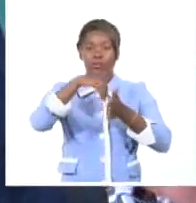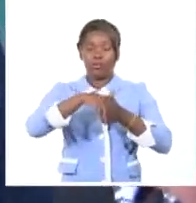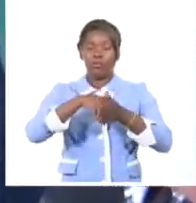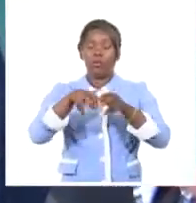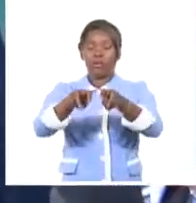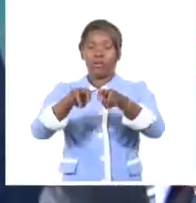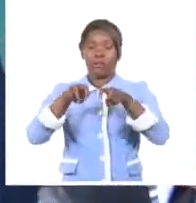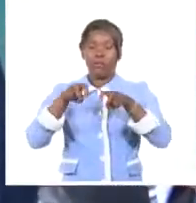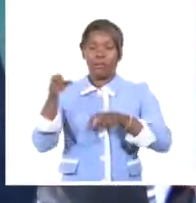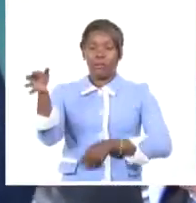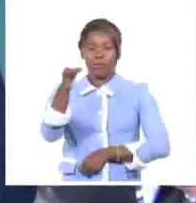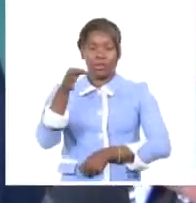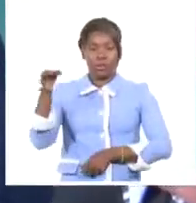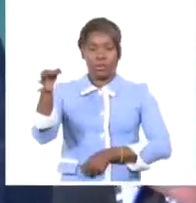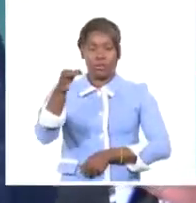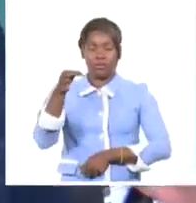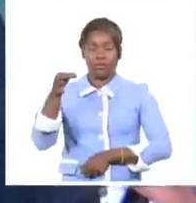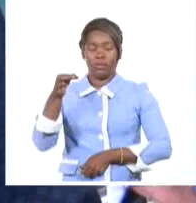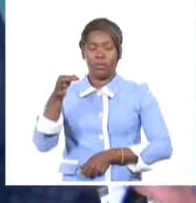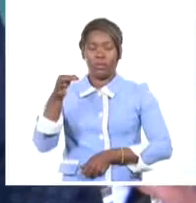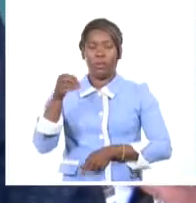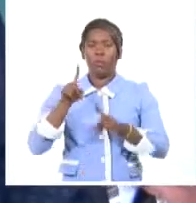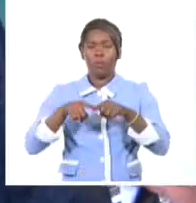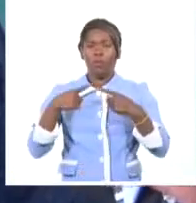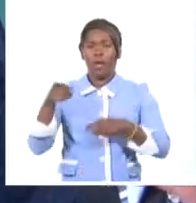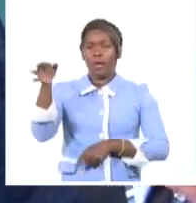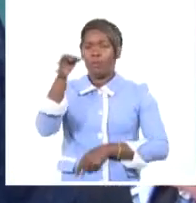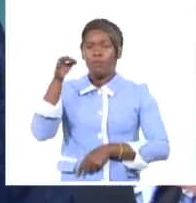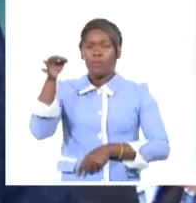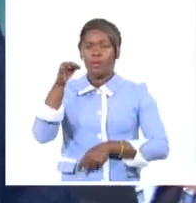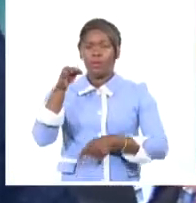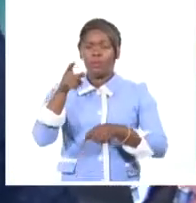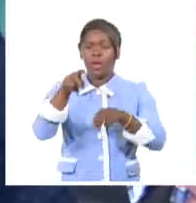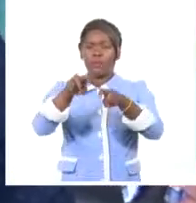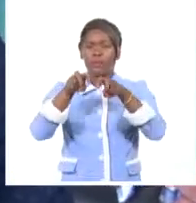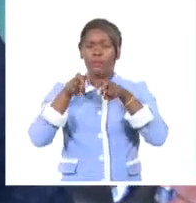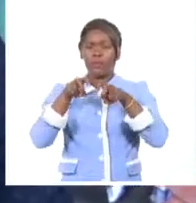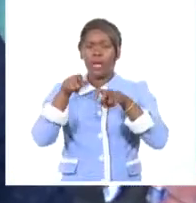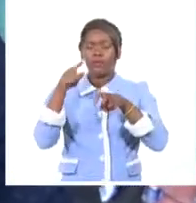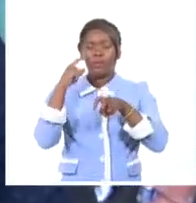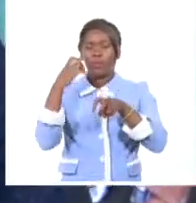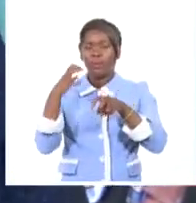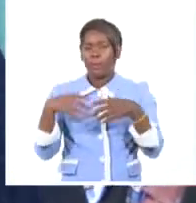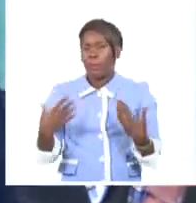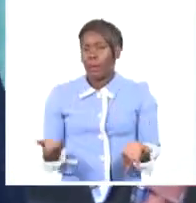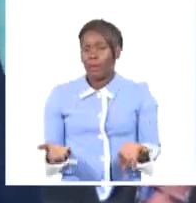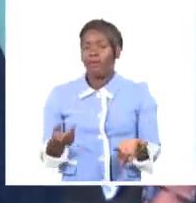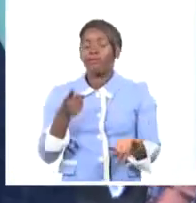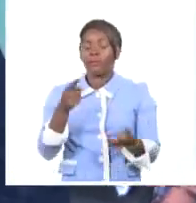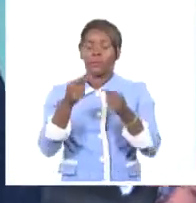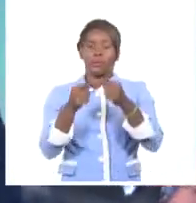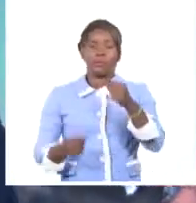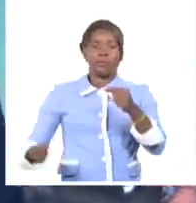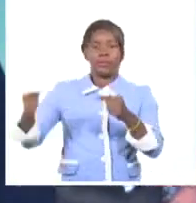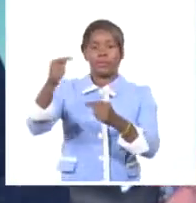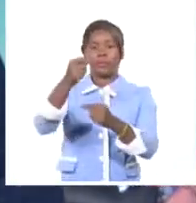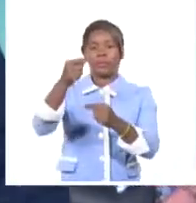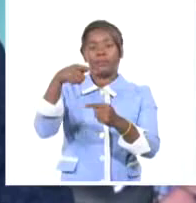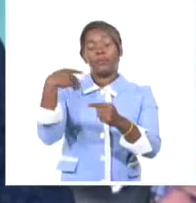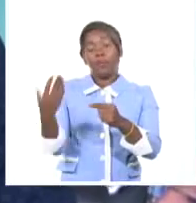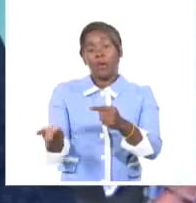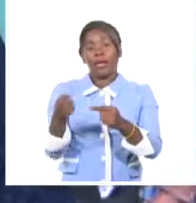El papel de la asamblea municipal es clave en la democracia cubana. Es decir, la nueva constitución le da toda